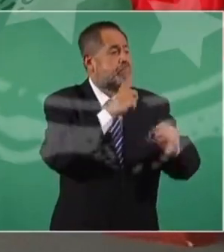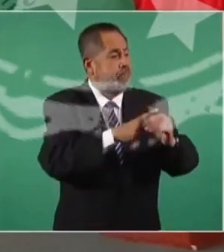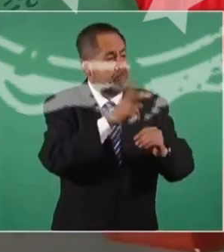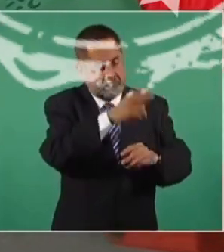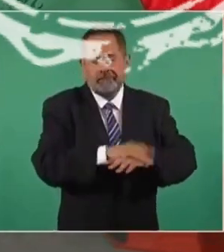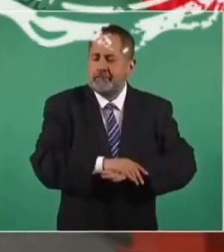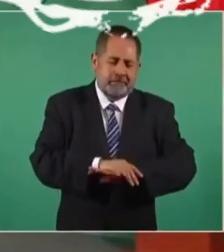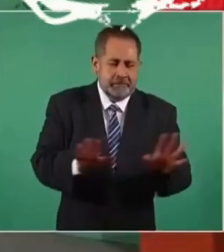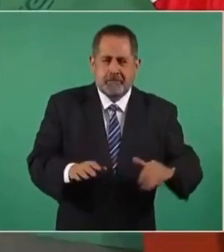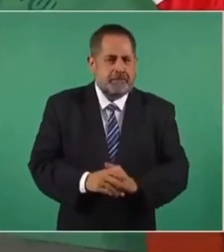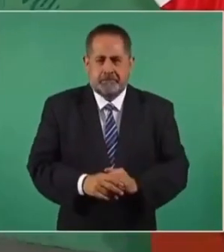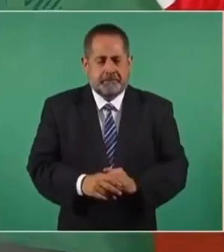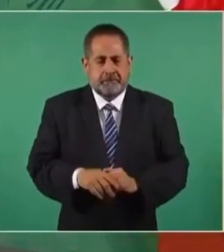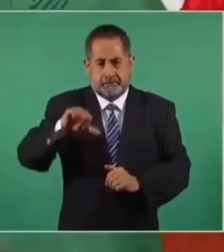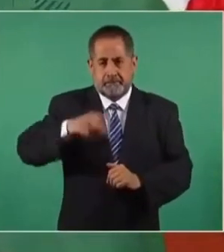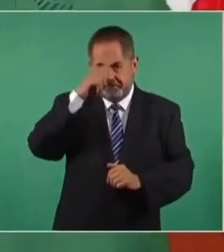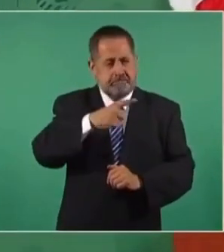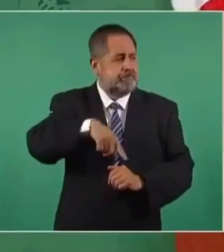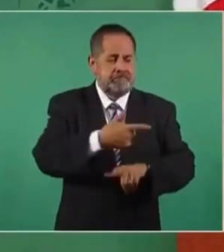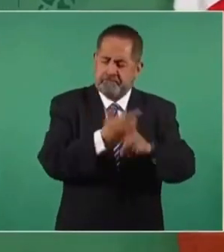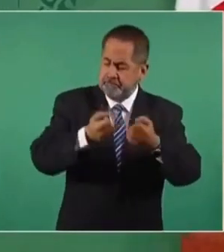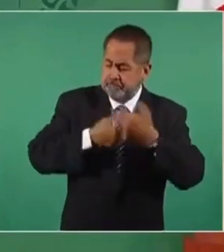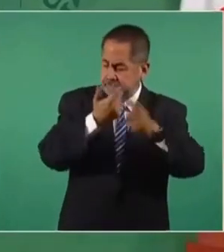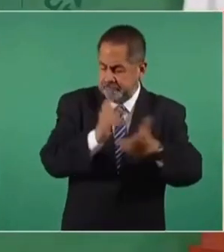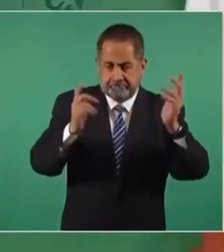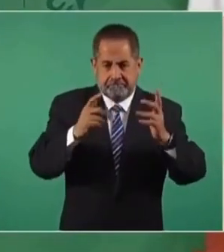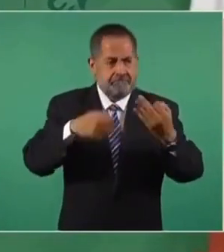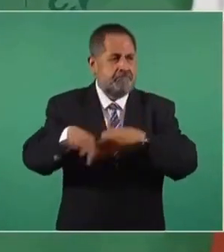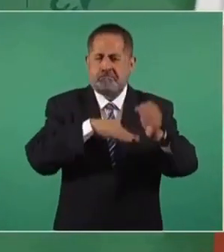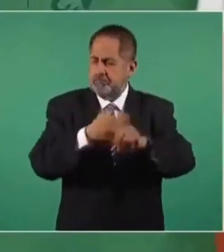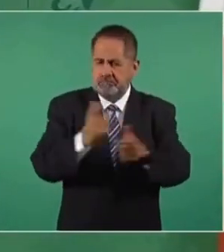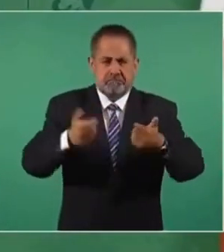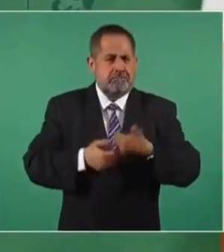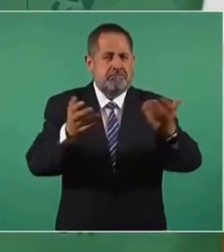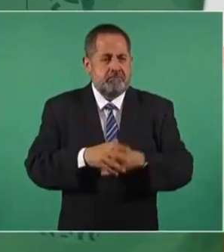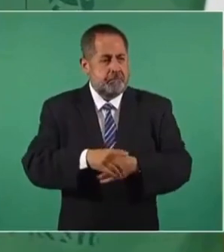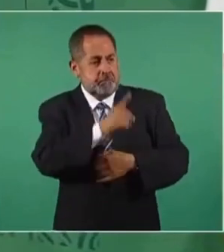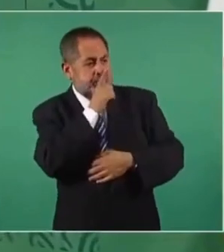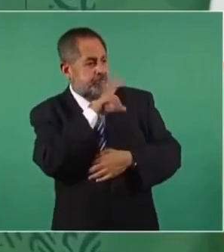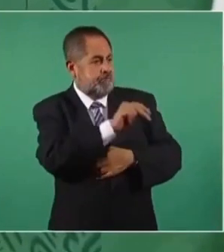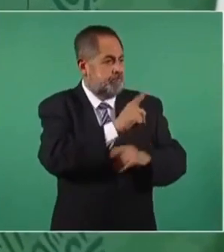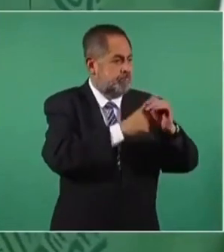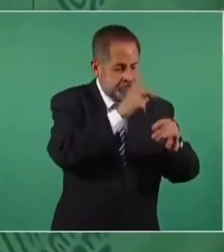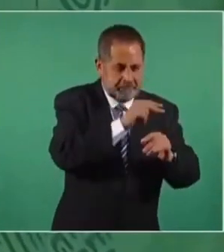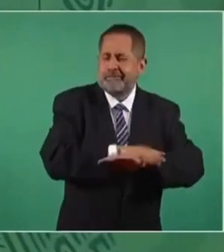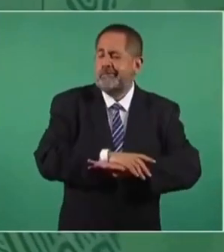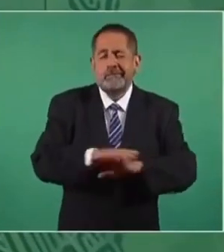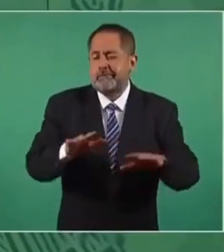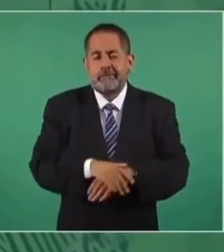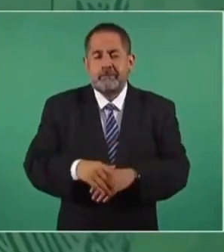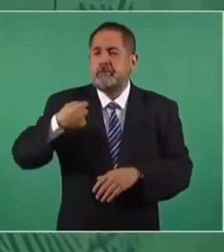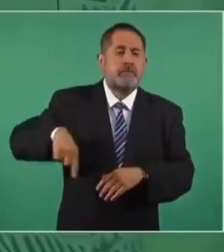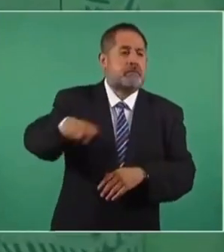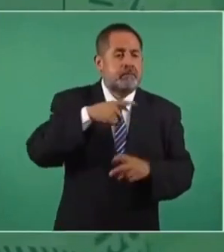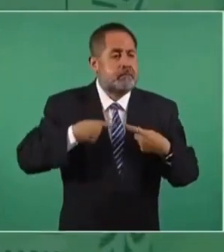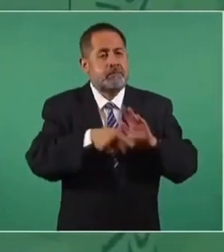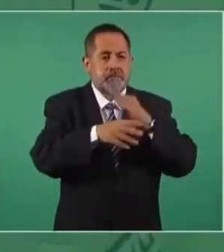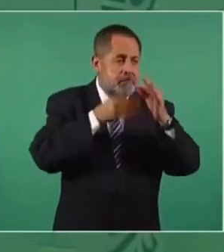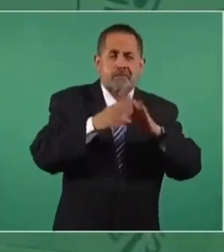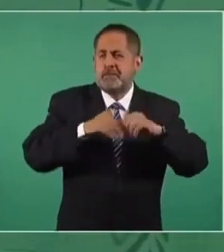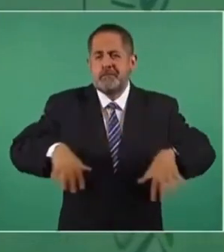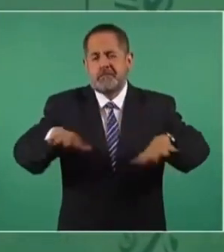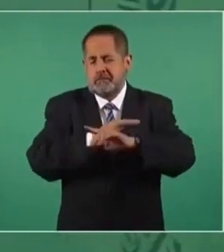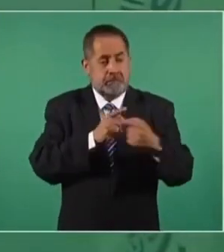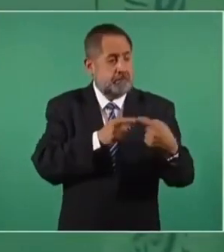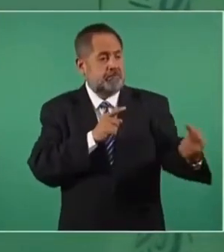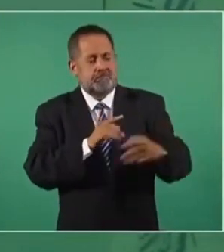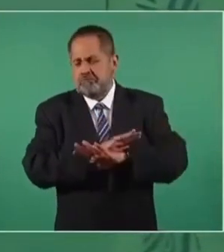En México hay libertades para todos, no hay represión para los ciudadanos, para los periodistas, para